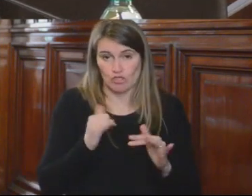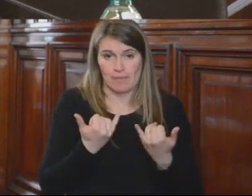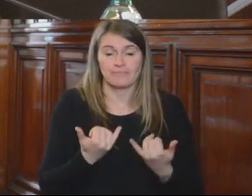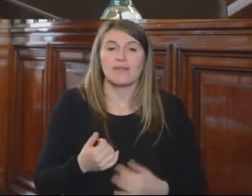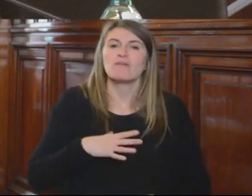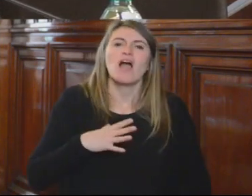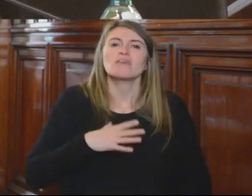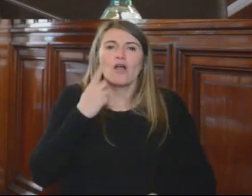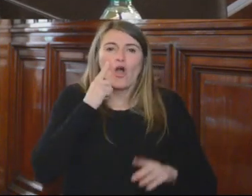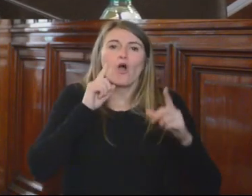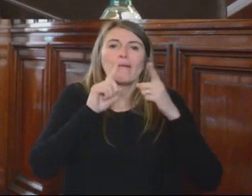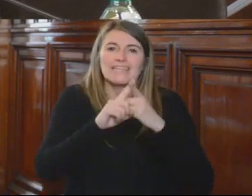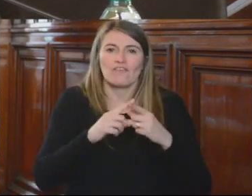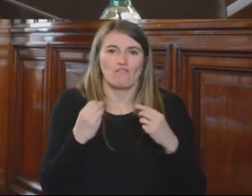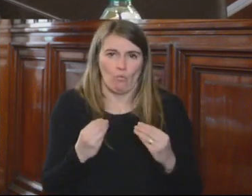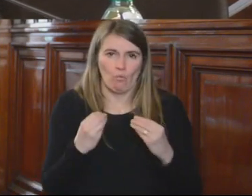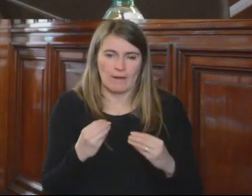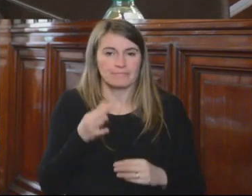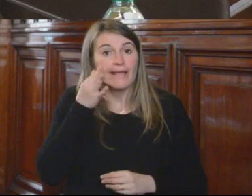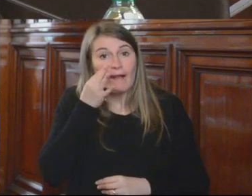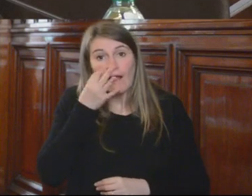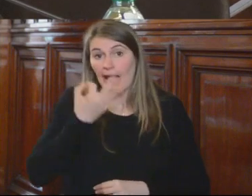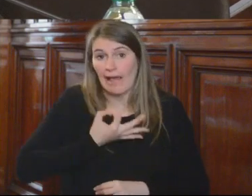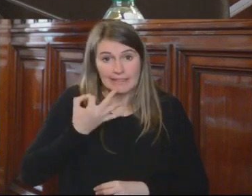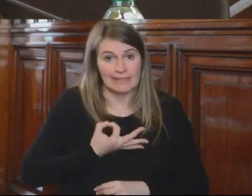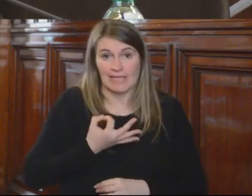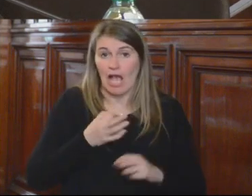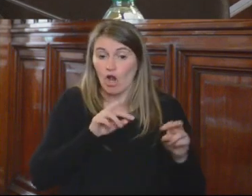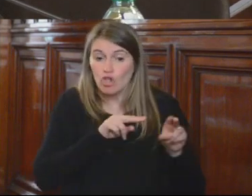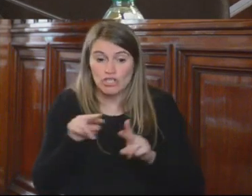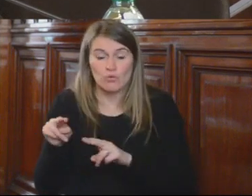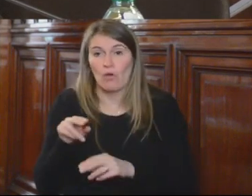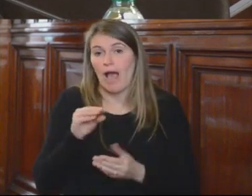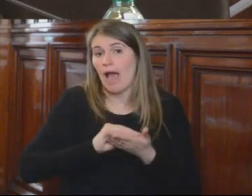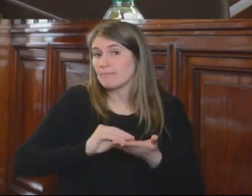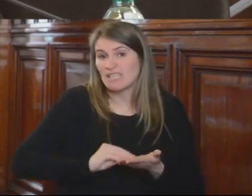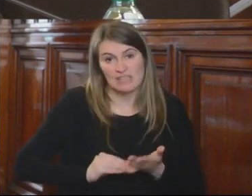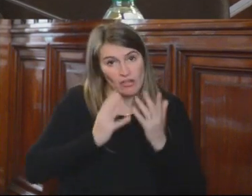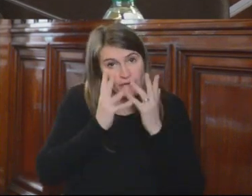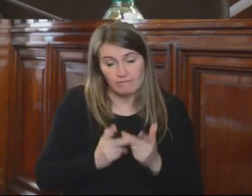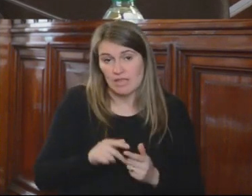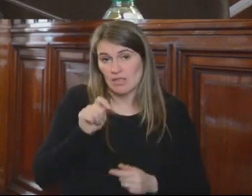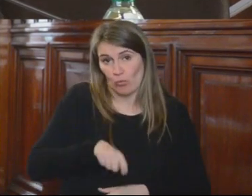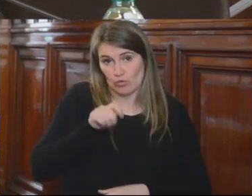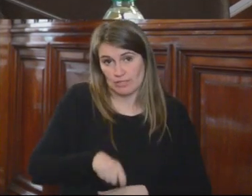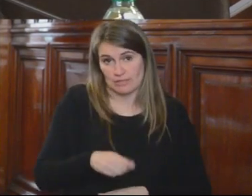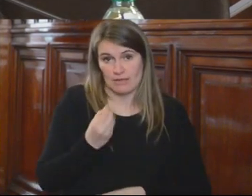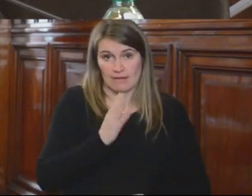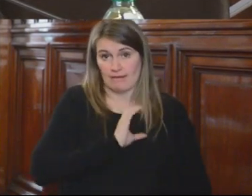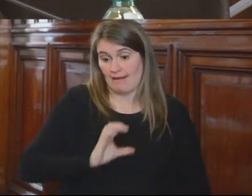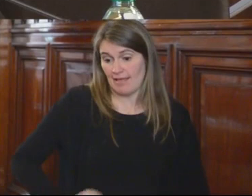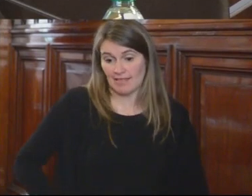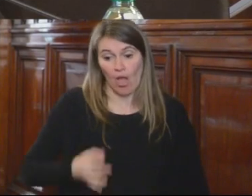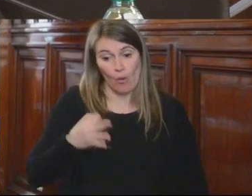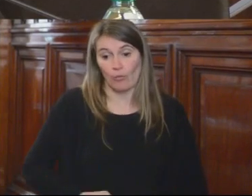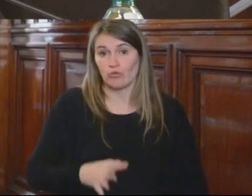finalidad de garantizar la continuidad de la administración de justicia, ya que el Estado se encuentra en una etapa transitoria